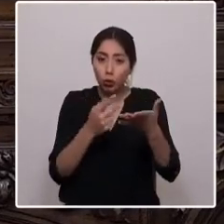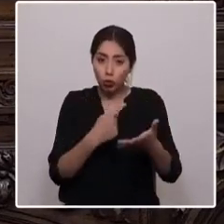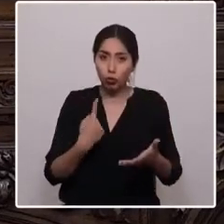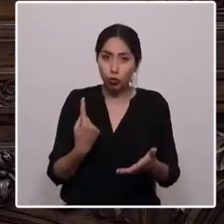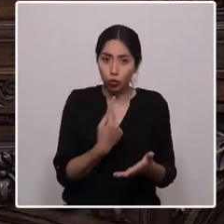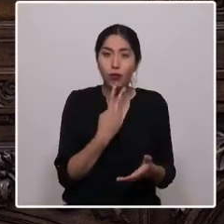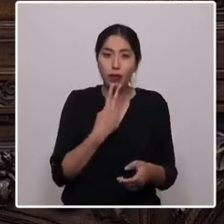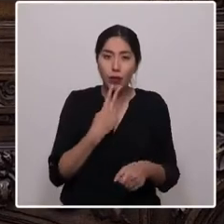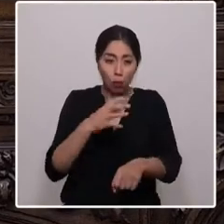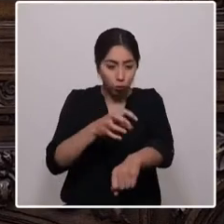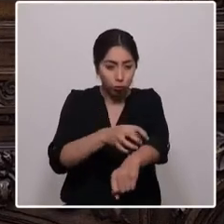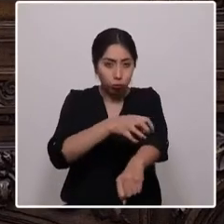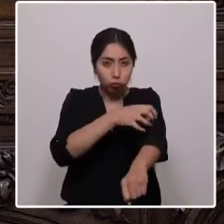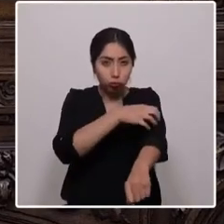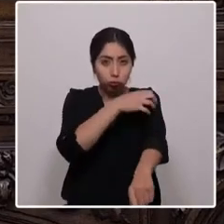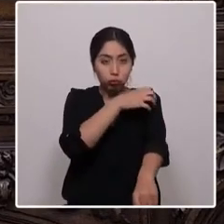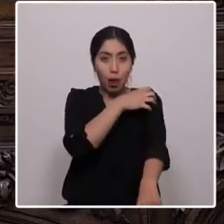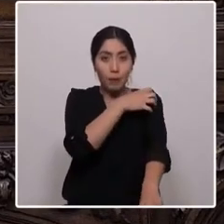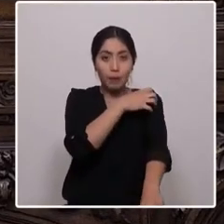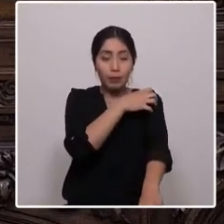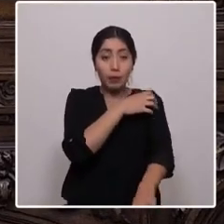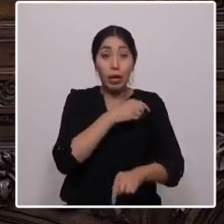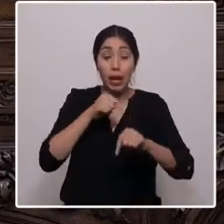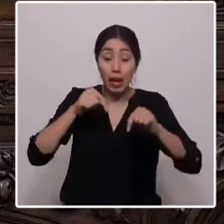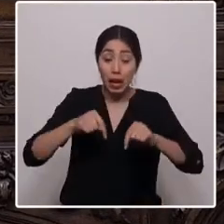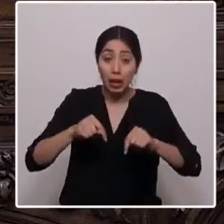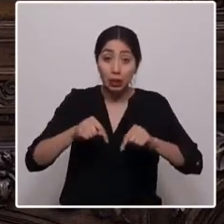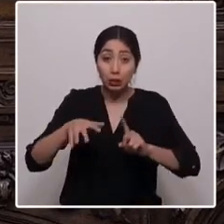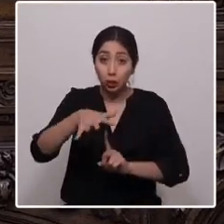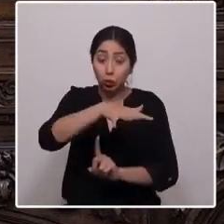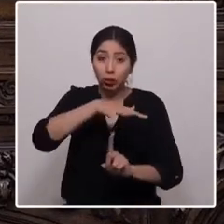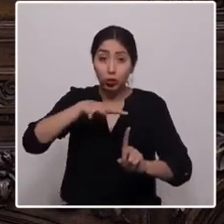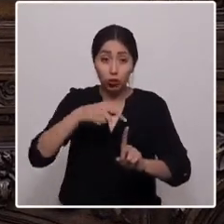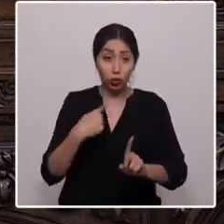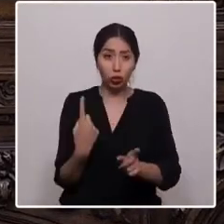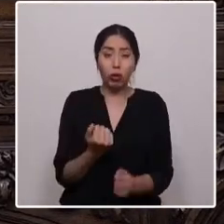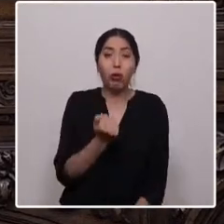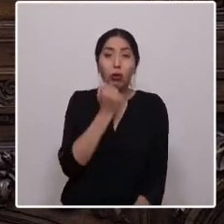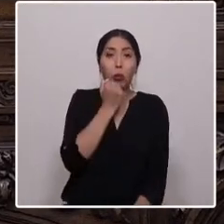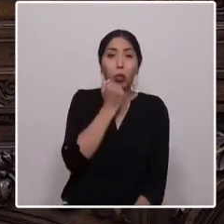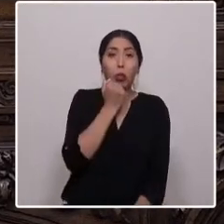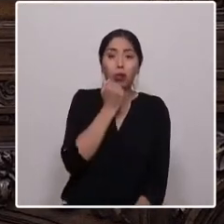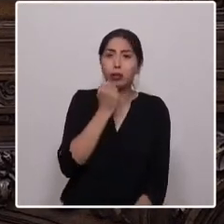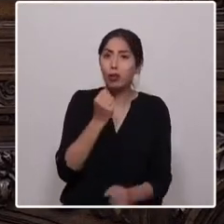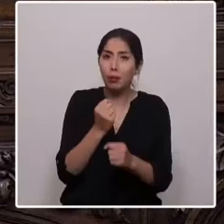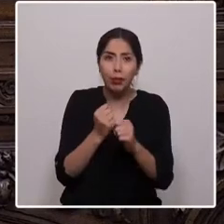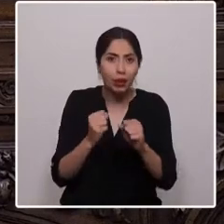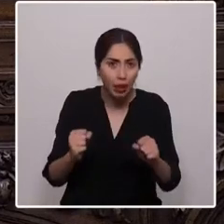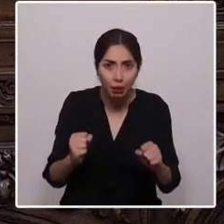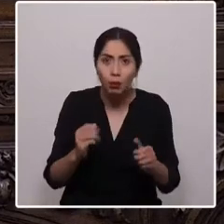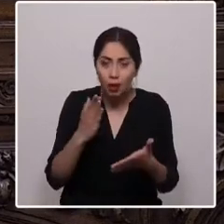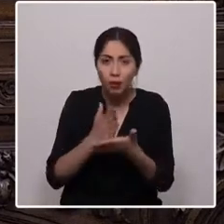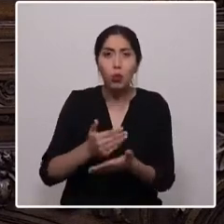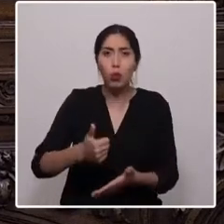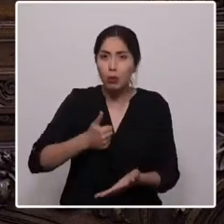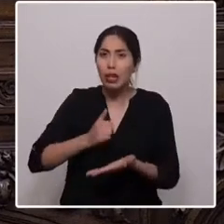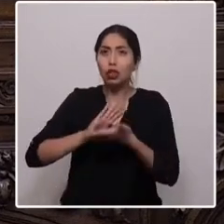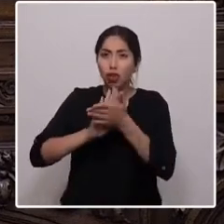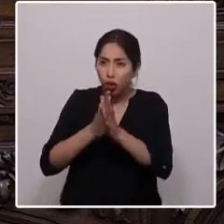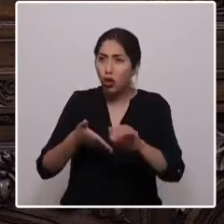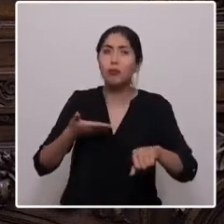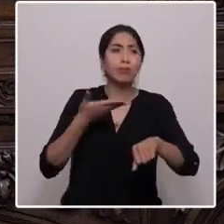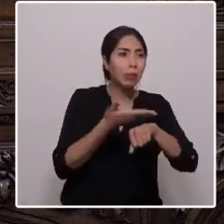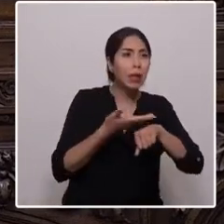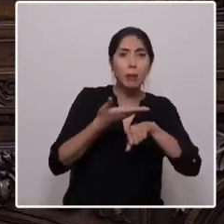Frente a este panorama, no podemos fallar el mandato y las diferentes demandas que emanan de los pueblos de Chile.